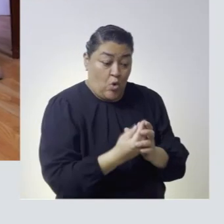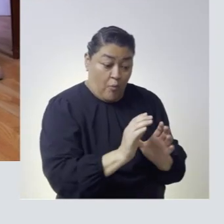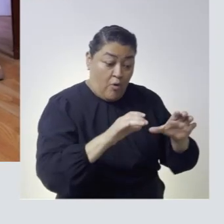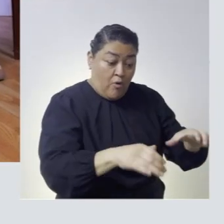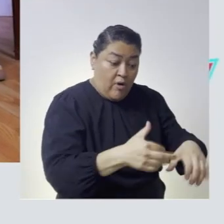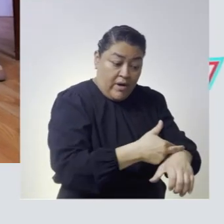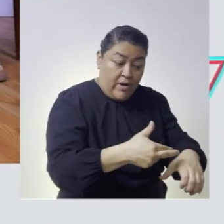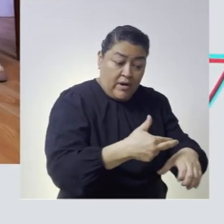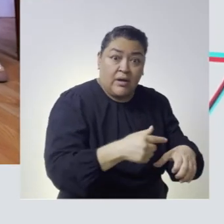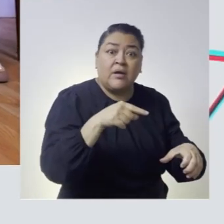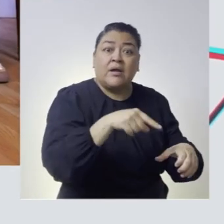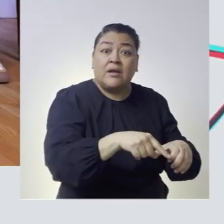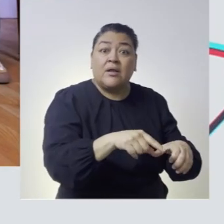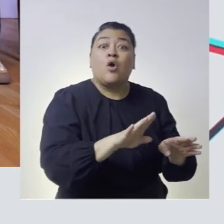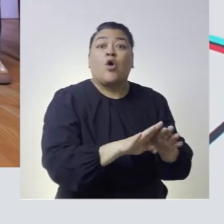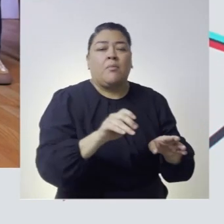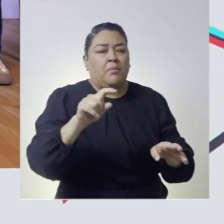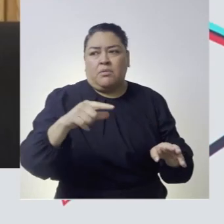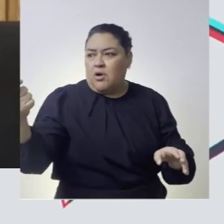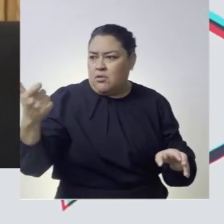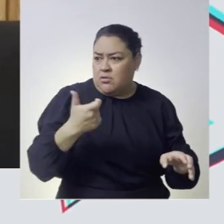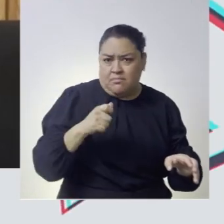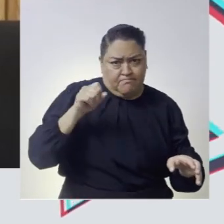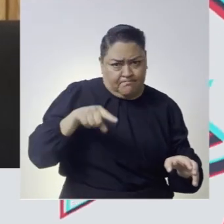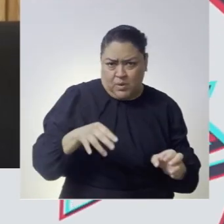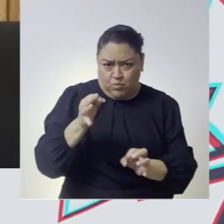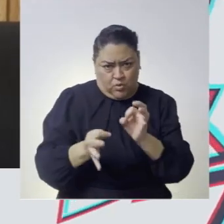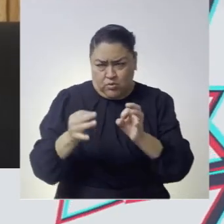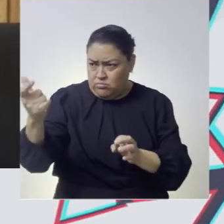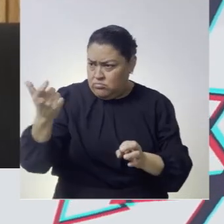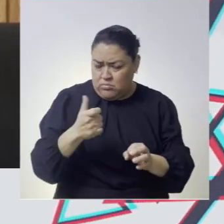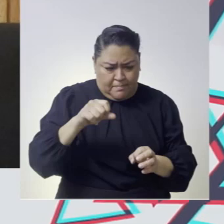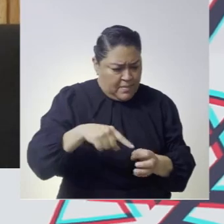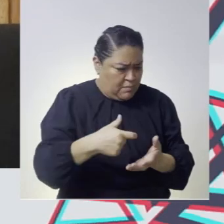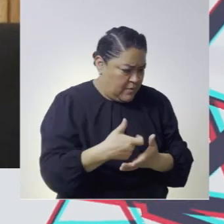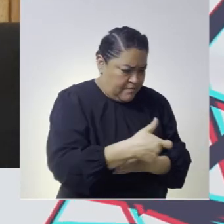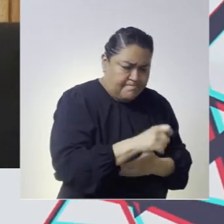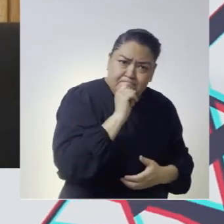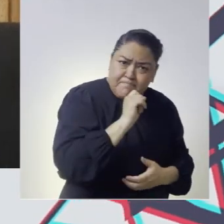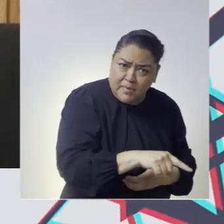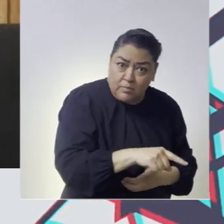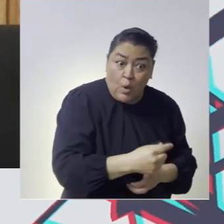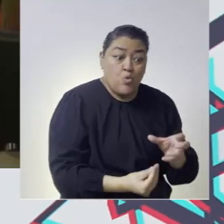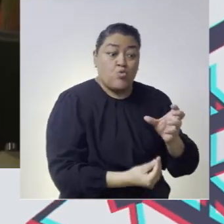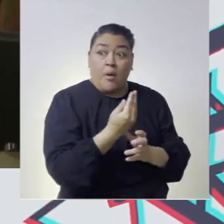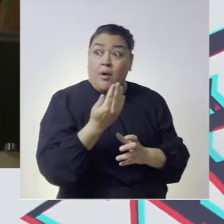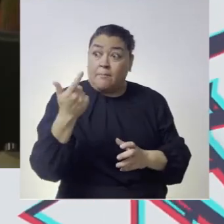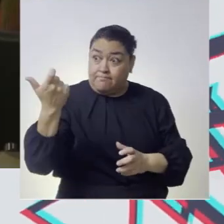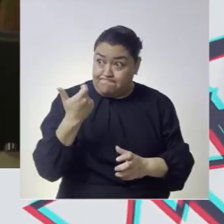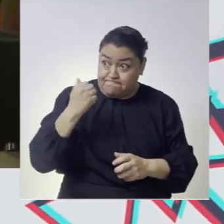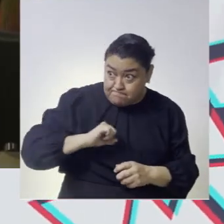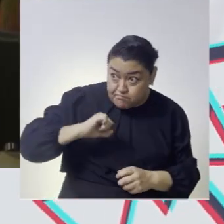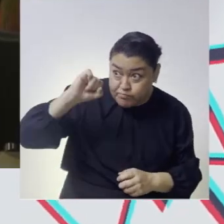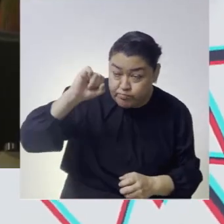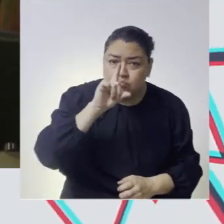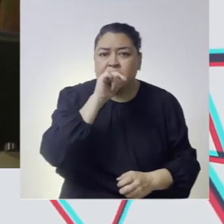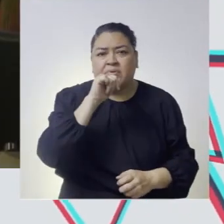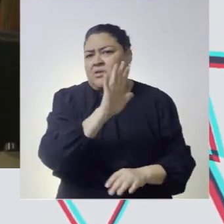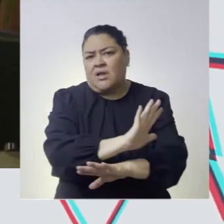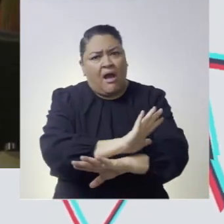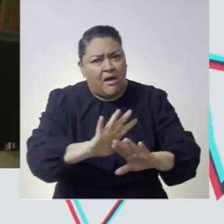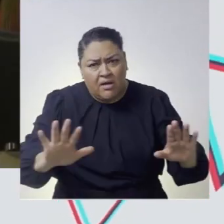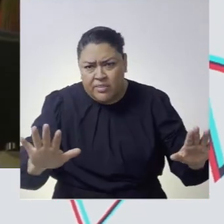creación y funcionamiento se realizará con los mismos recursos de este órgano jurisdiccional por lo que su creación no implicó ningún